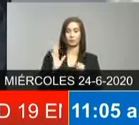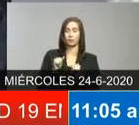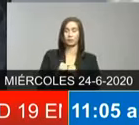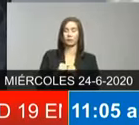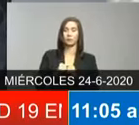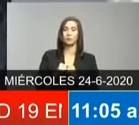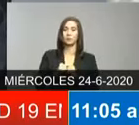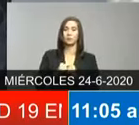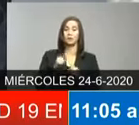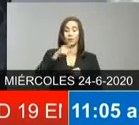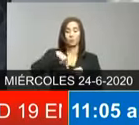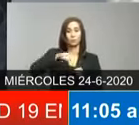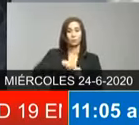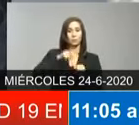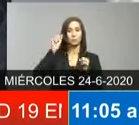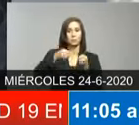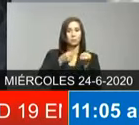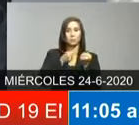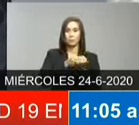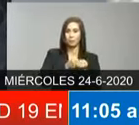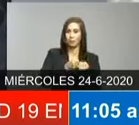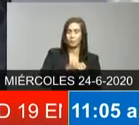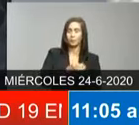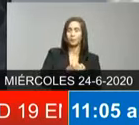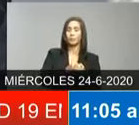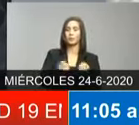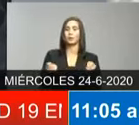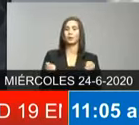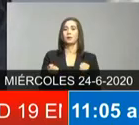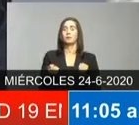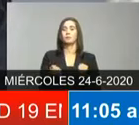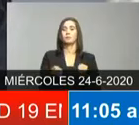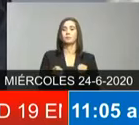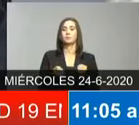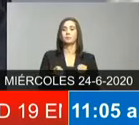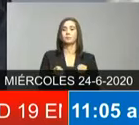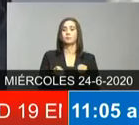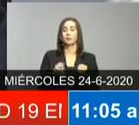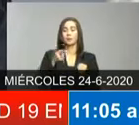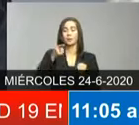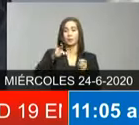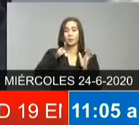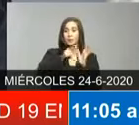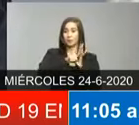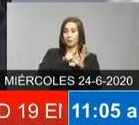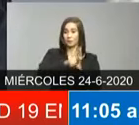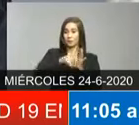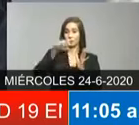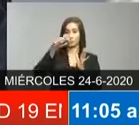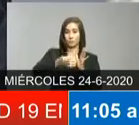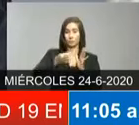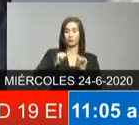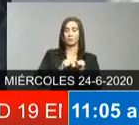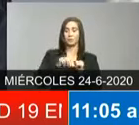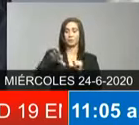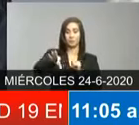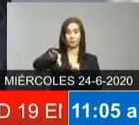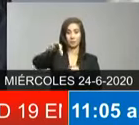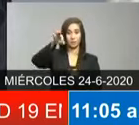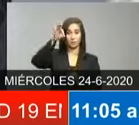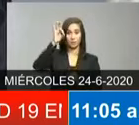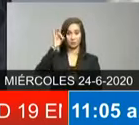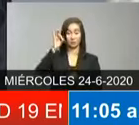dar solución a esta demanda cívica y constitucional de elegir